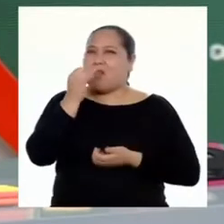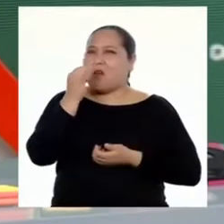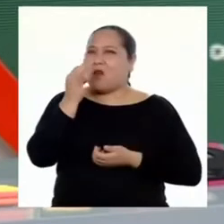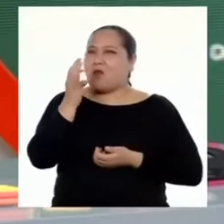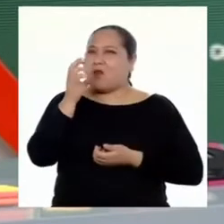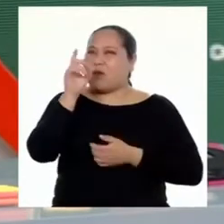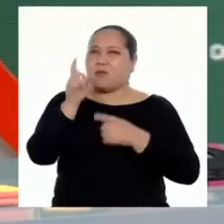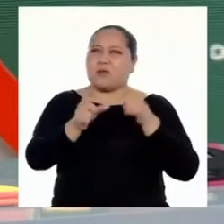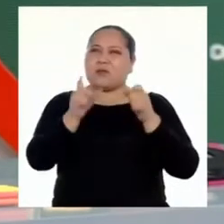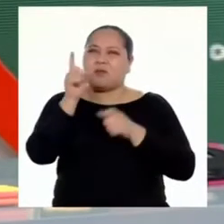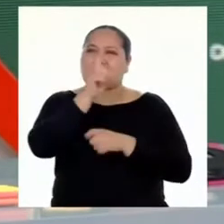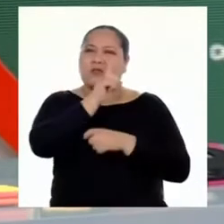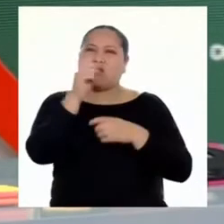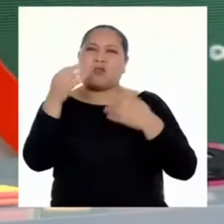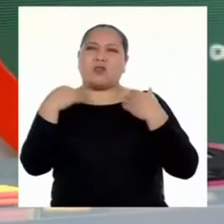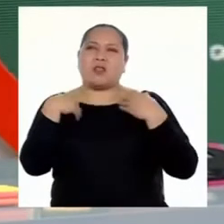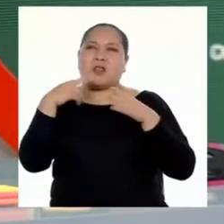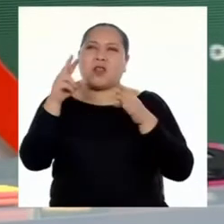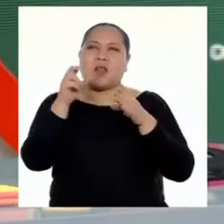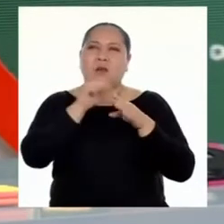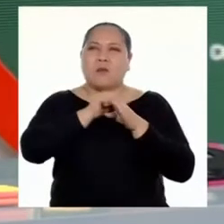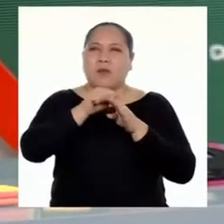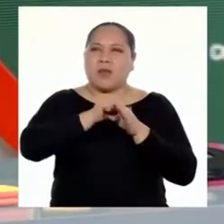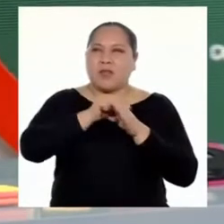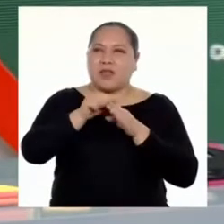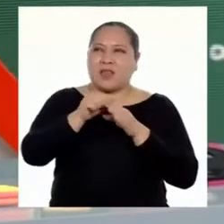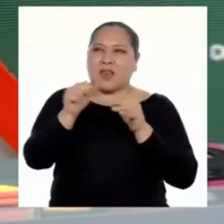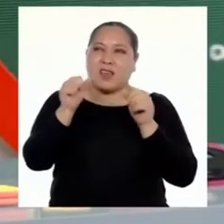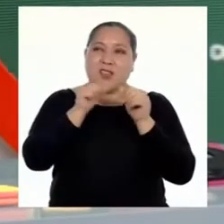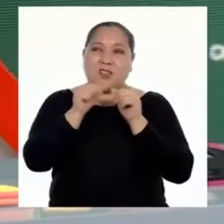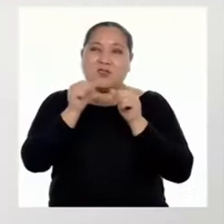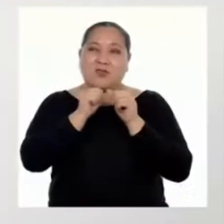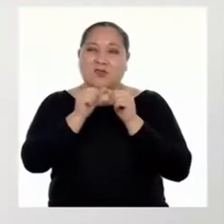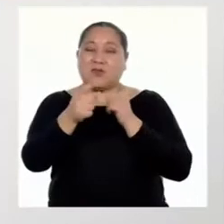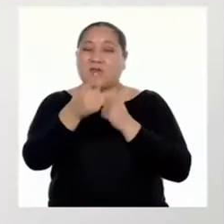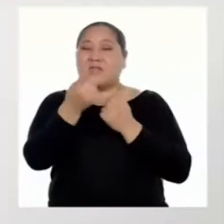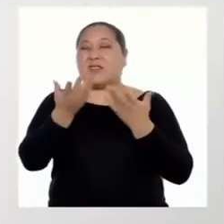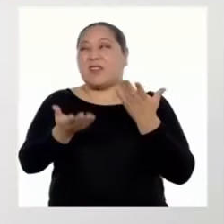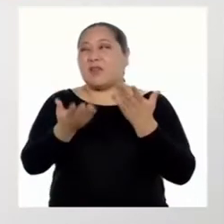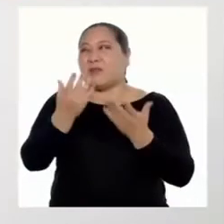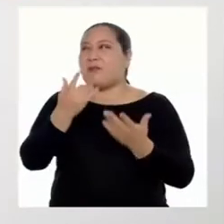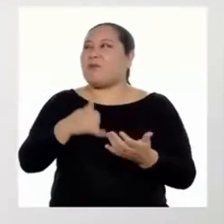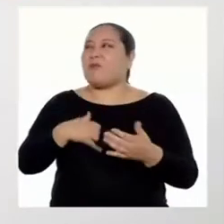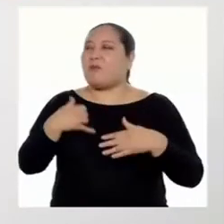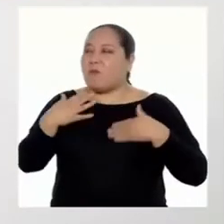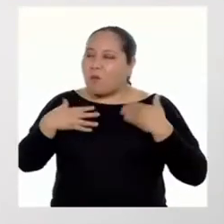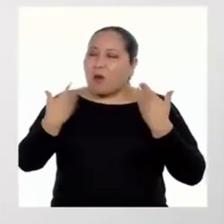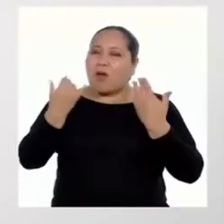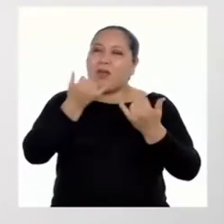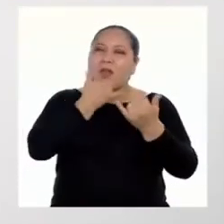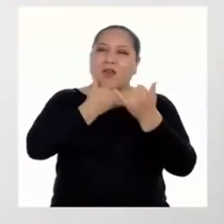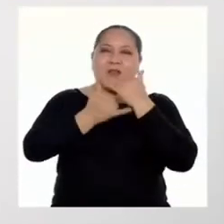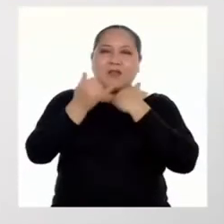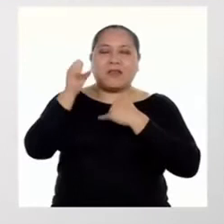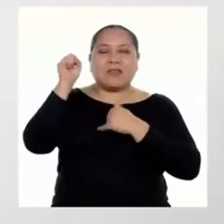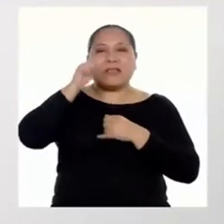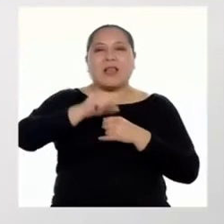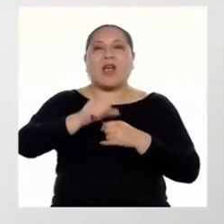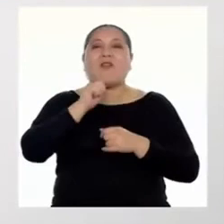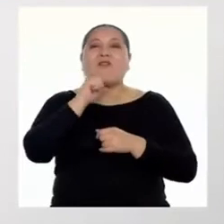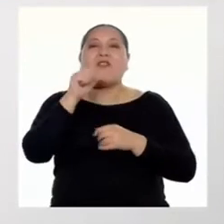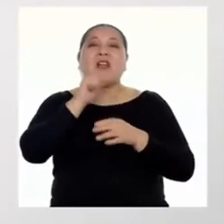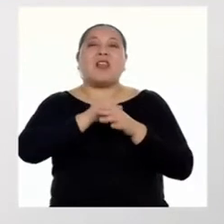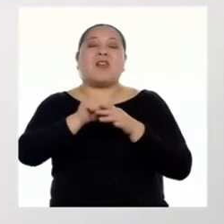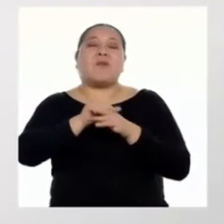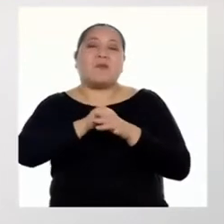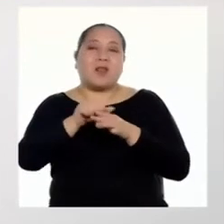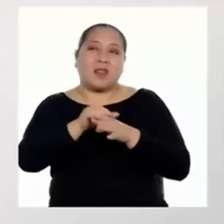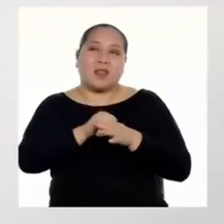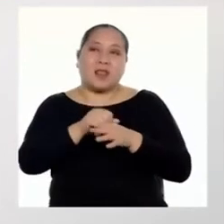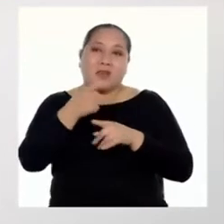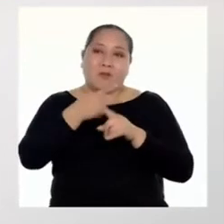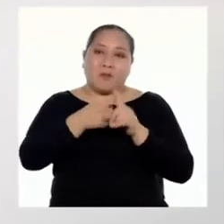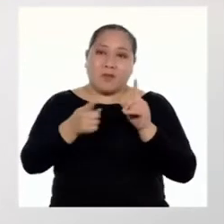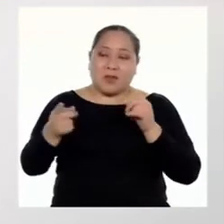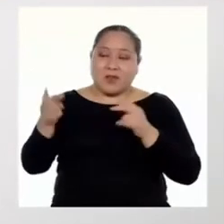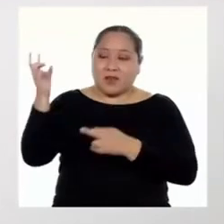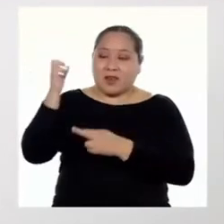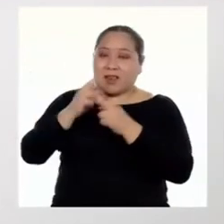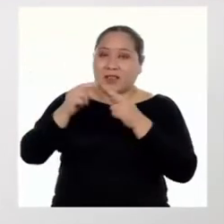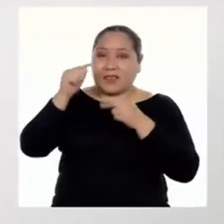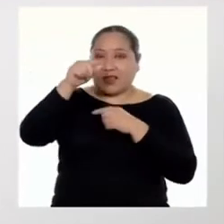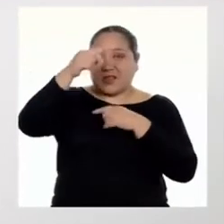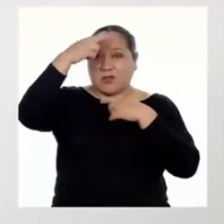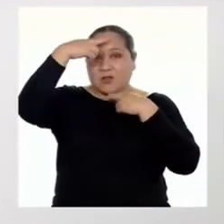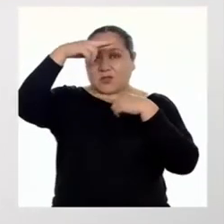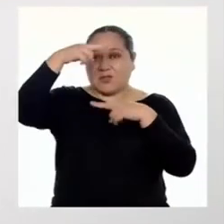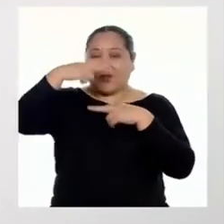alguien que no tenga mucha práctica en la lectura de los números podría equivocarse. Sí, debe ser por la falta de práctica. Pero regresando a la